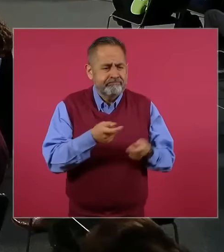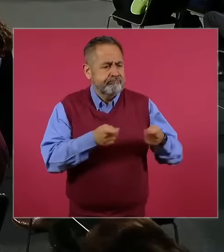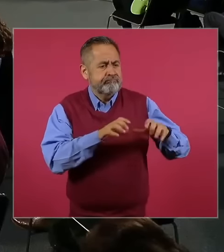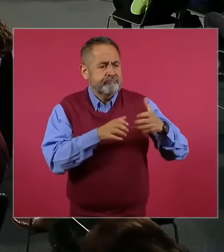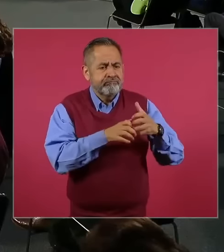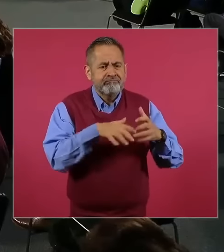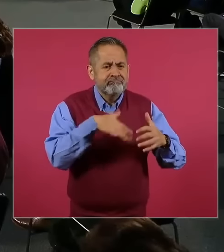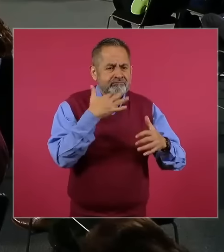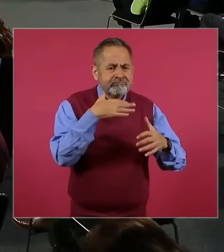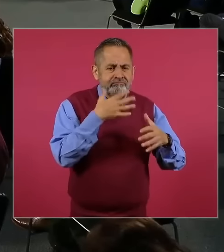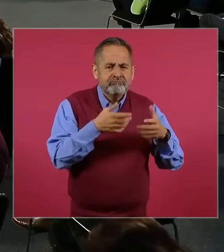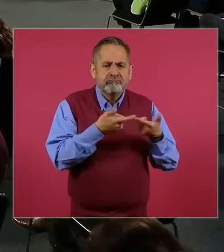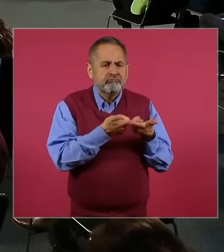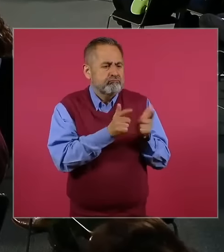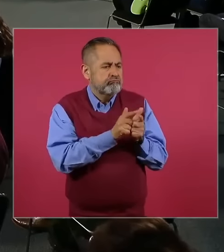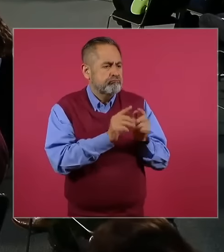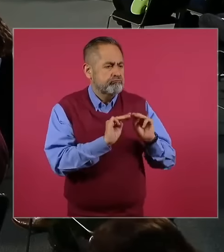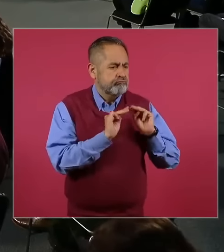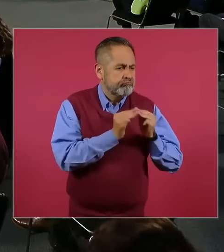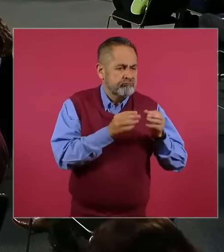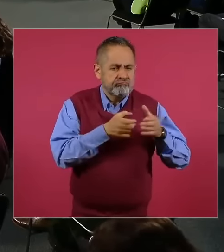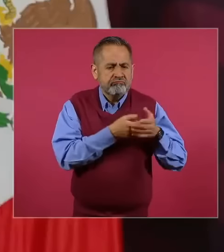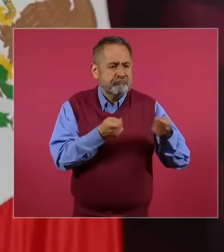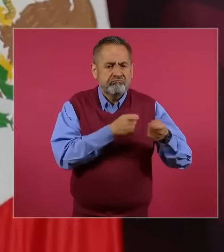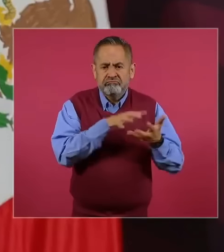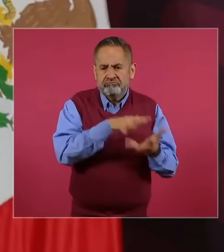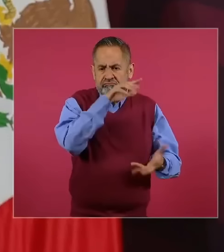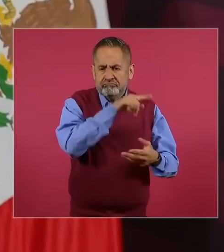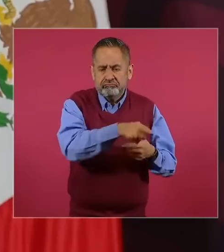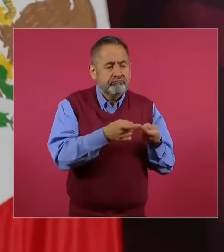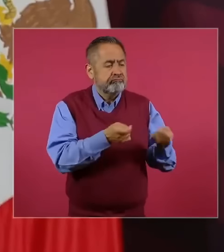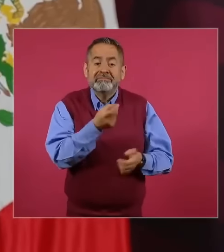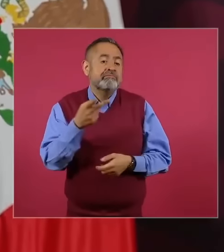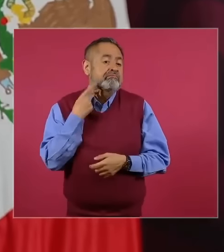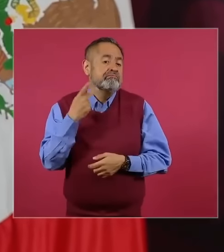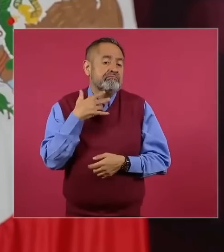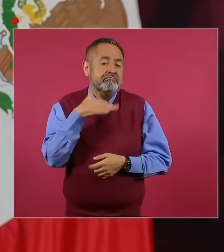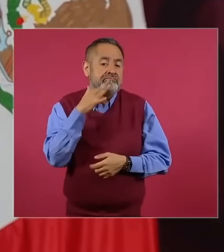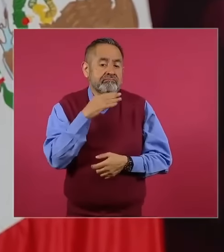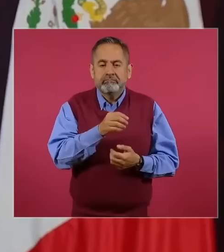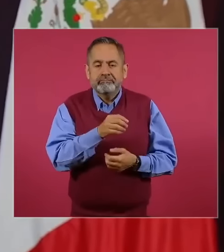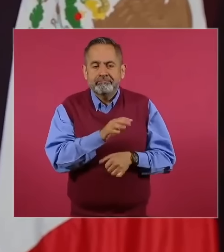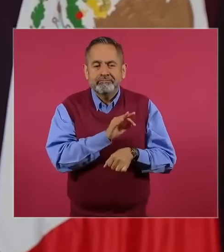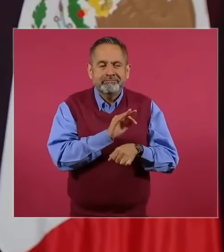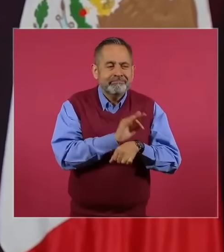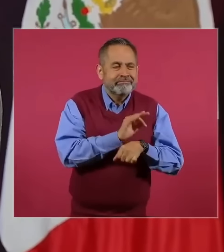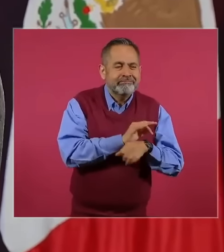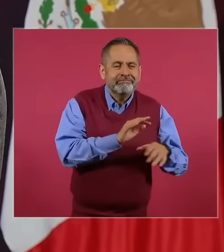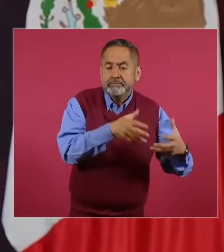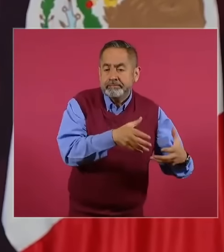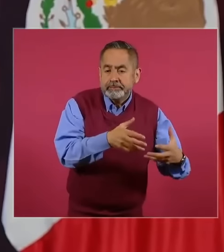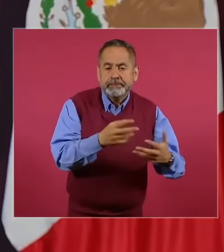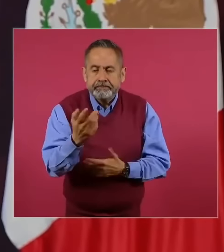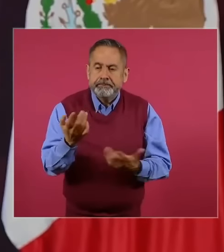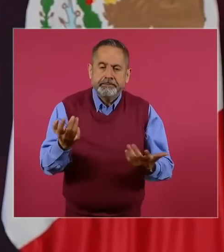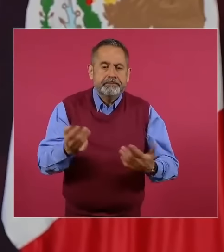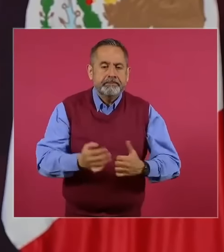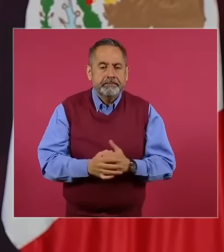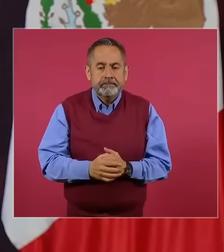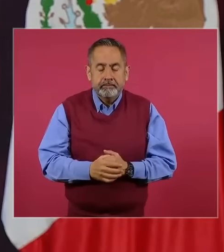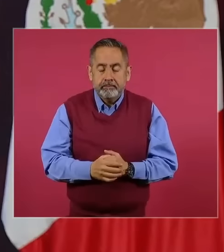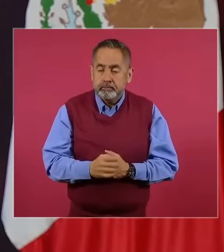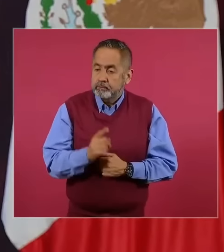delincuencia organizada y domina la delincuencia de cuello blanco al Poder Judicial. Entonces, por eso es